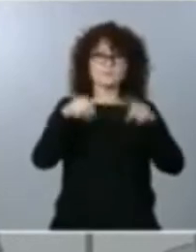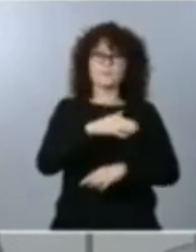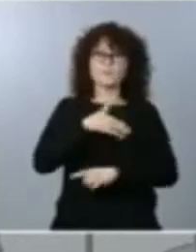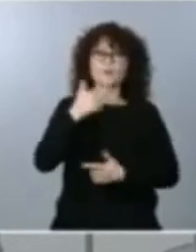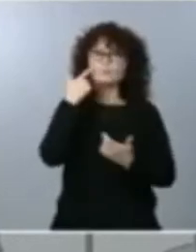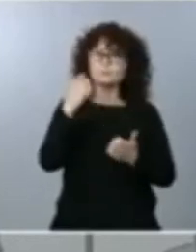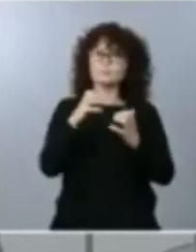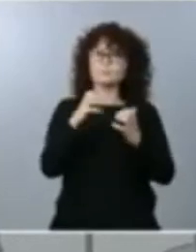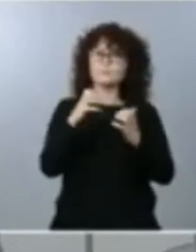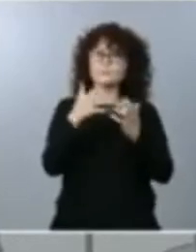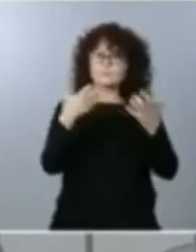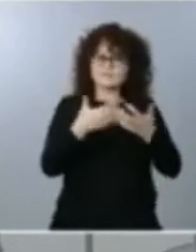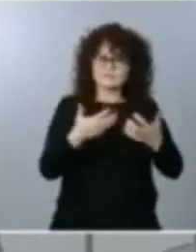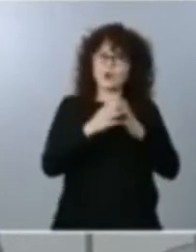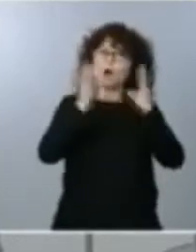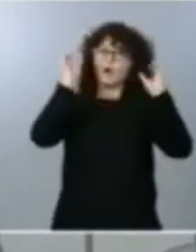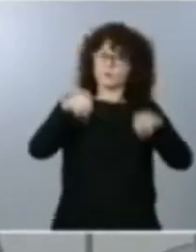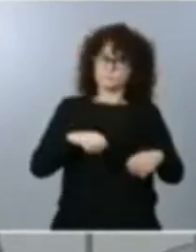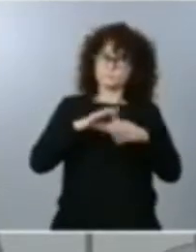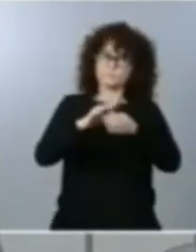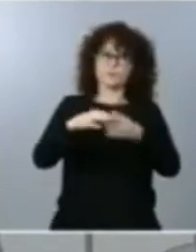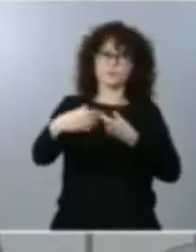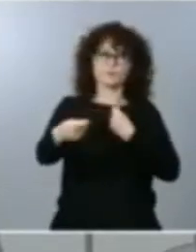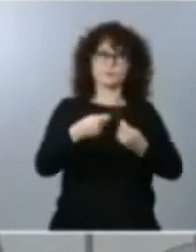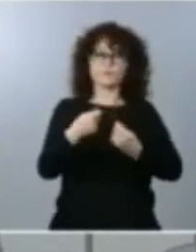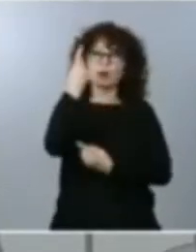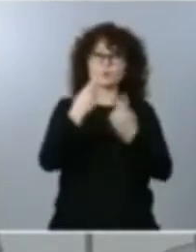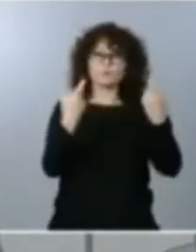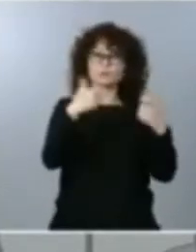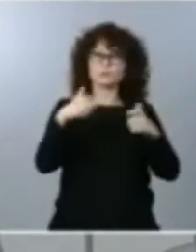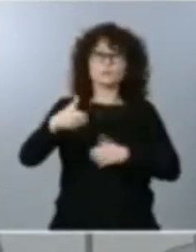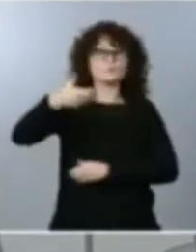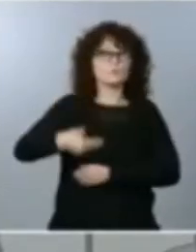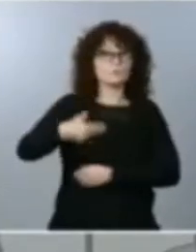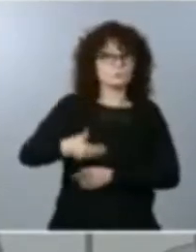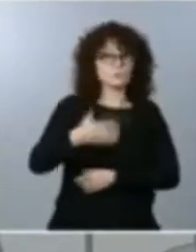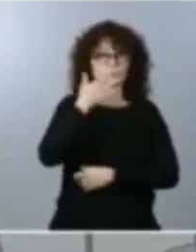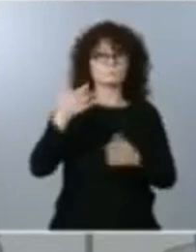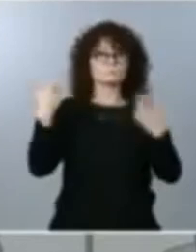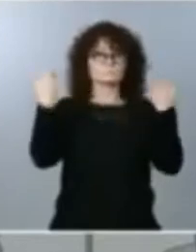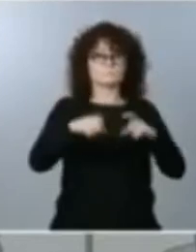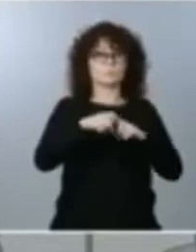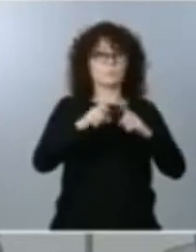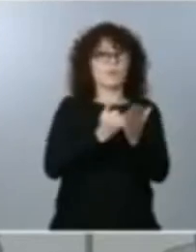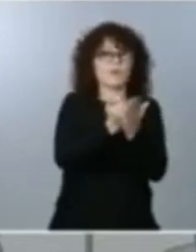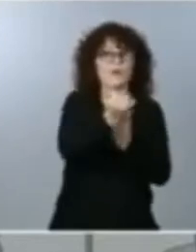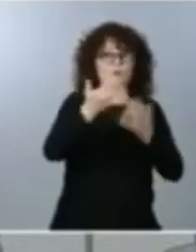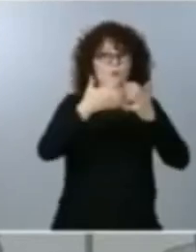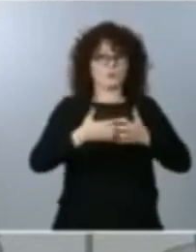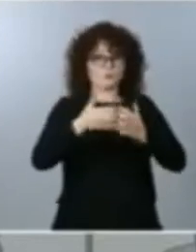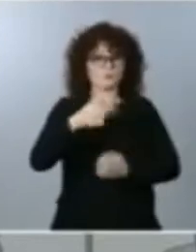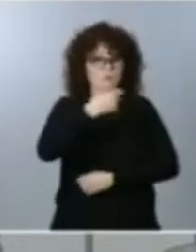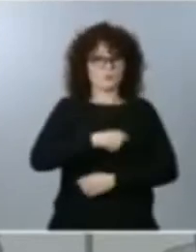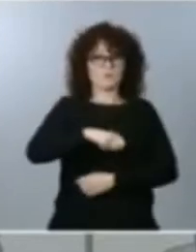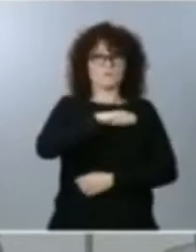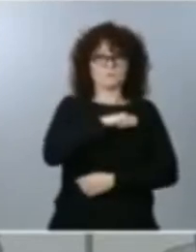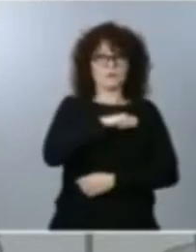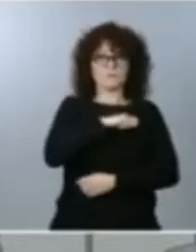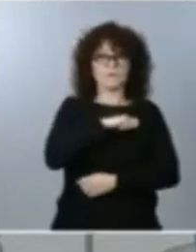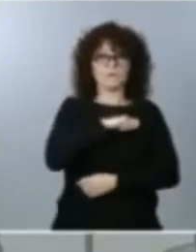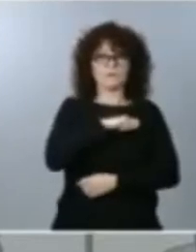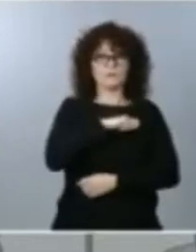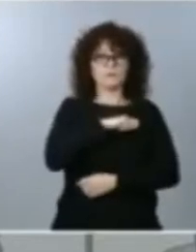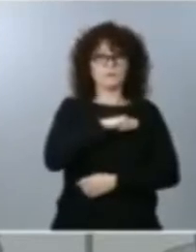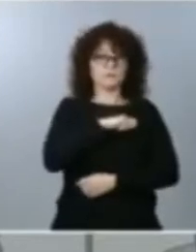materia de comercio. Hay algunos sectores muy importantes. El sector, por ejemplo, de la agroindustria en nuestro país, que ha sufrido esas consecuencias